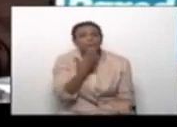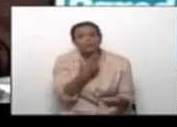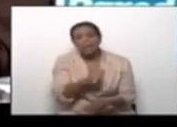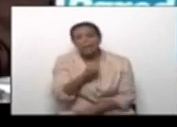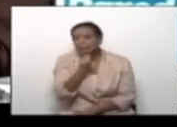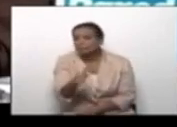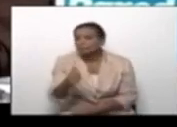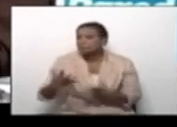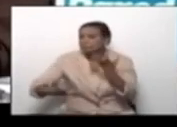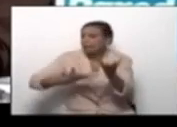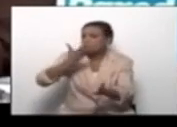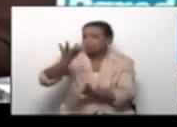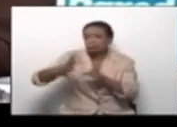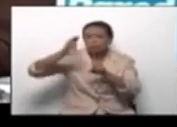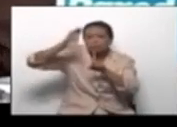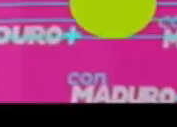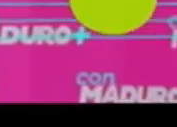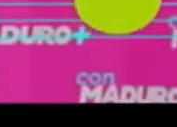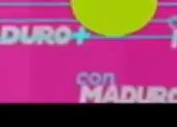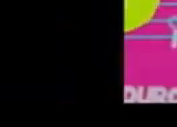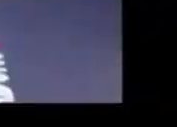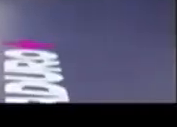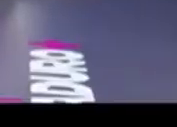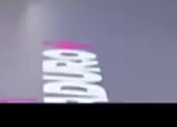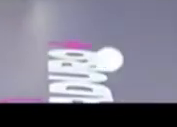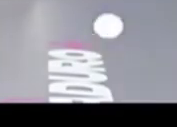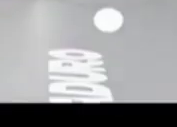le está haciendo a la naturaleza y al ser humano.